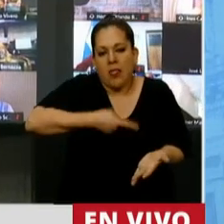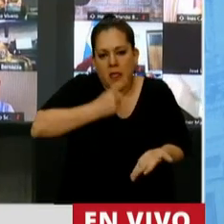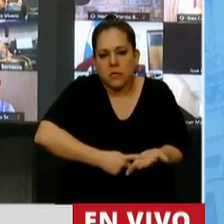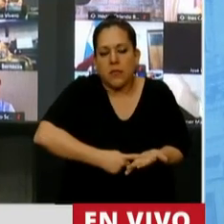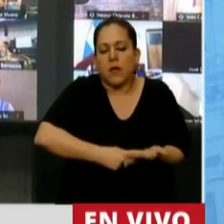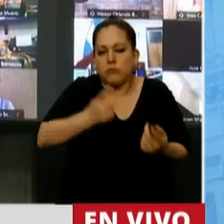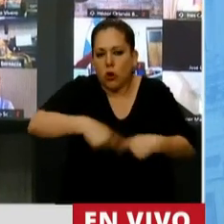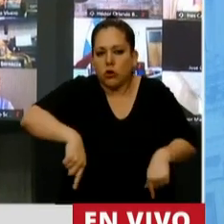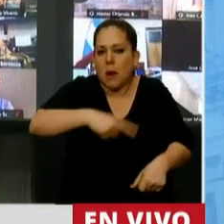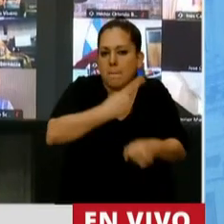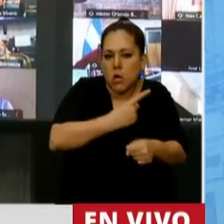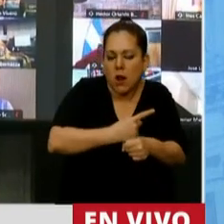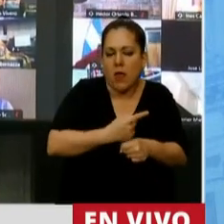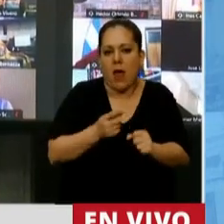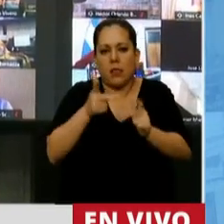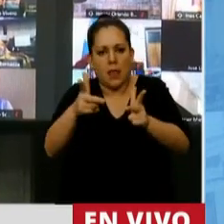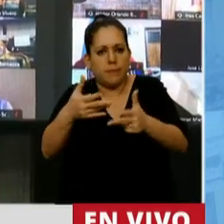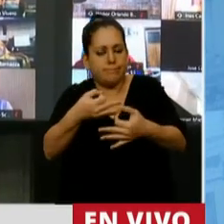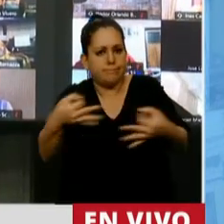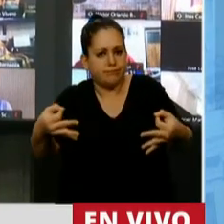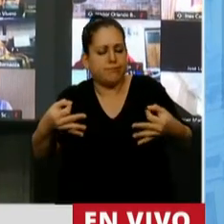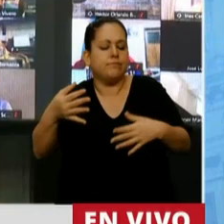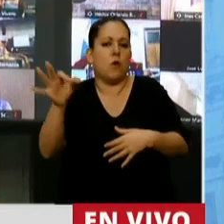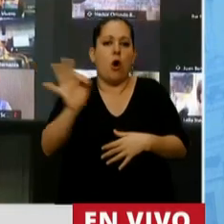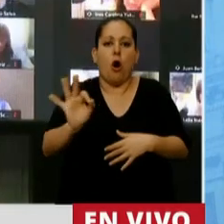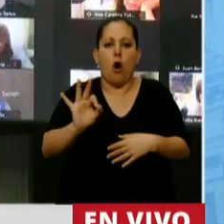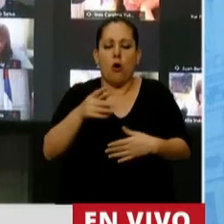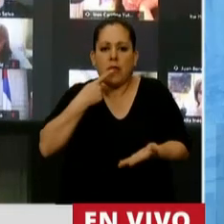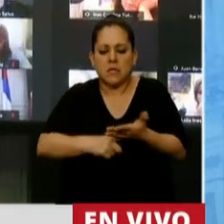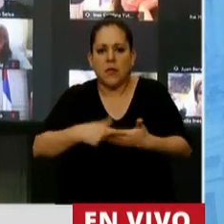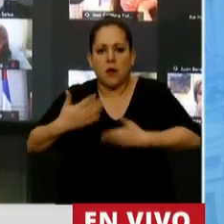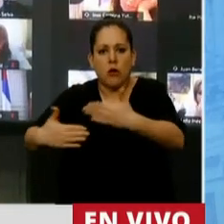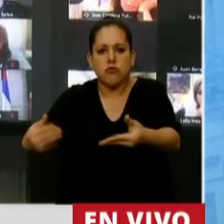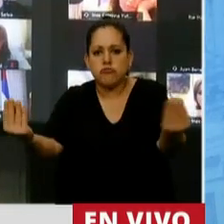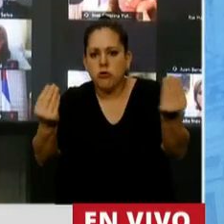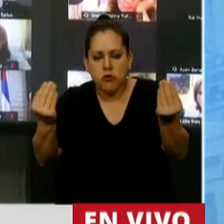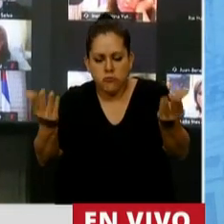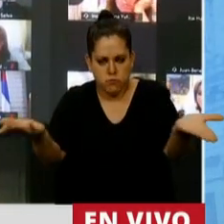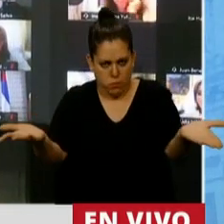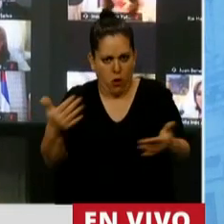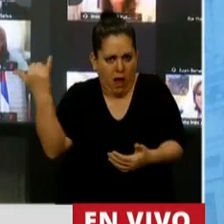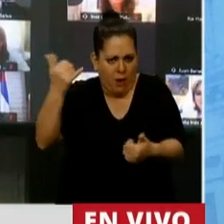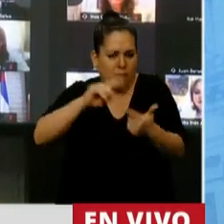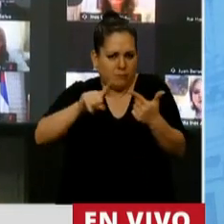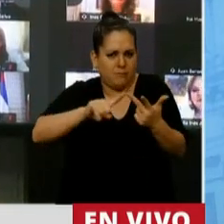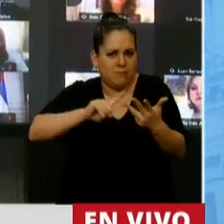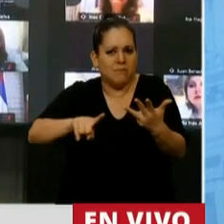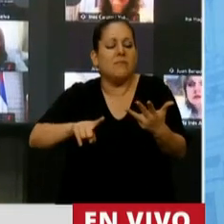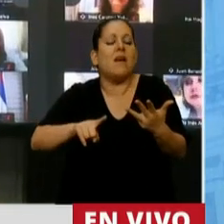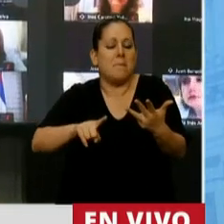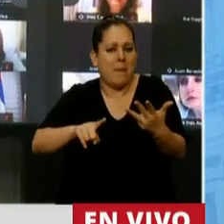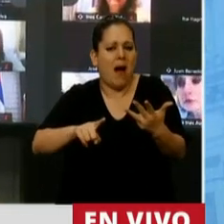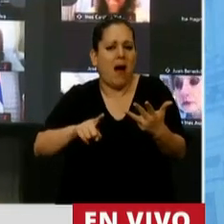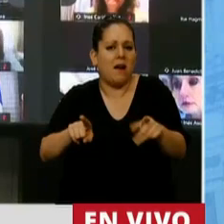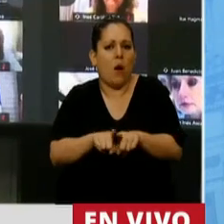y sus prioridades. Dar certezas, trazar rumbos, trazar un camino y terminar sobre todo